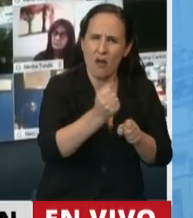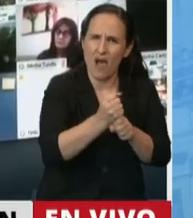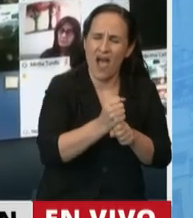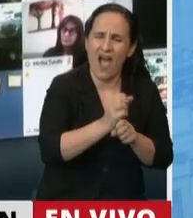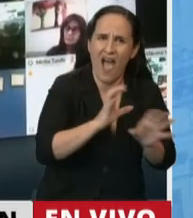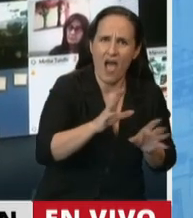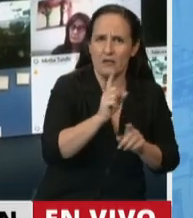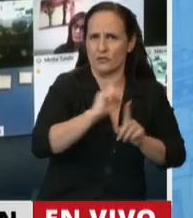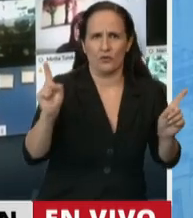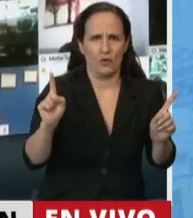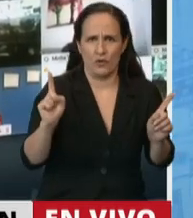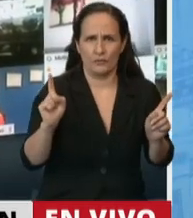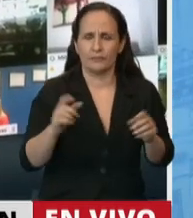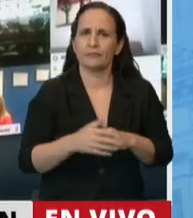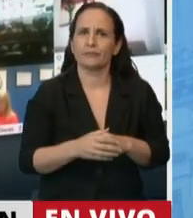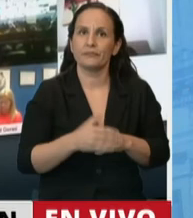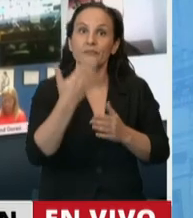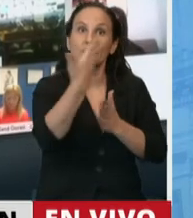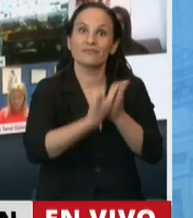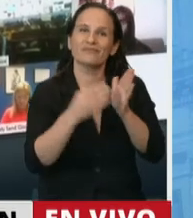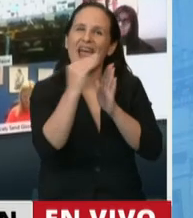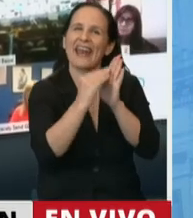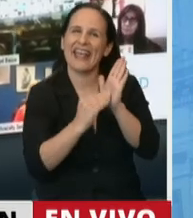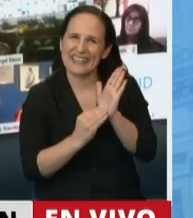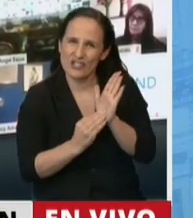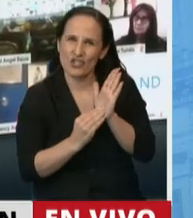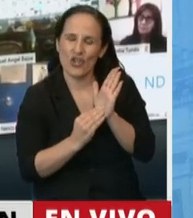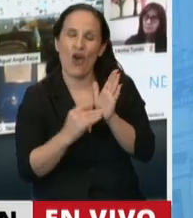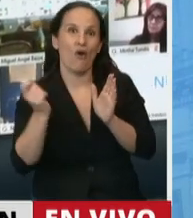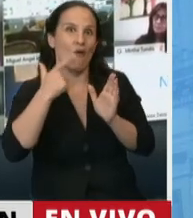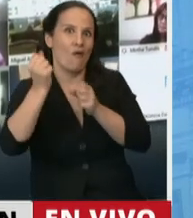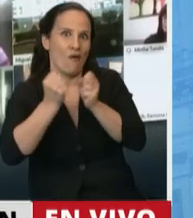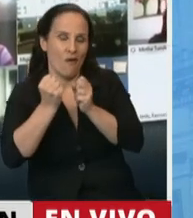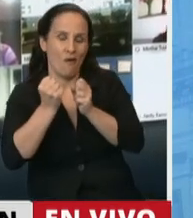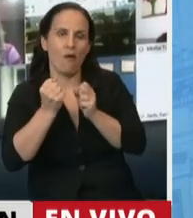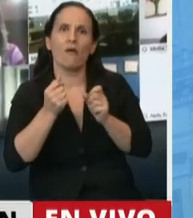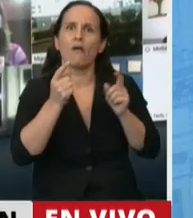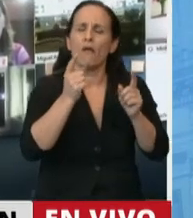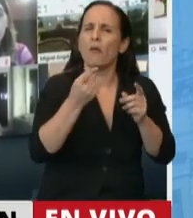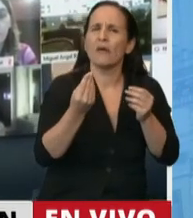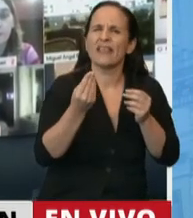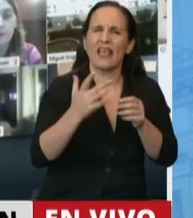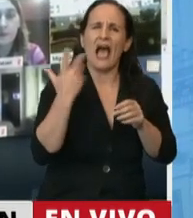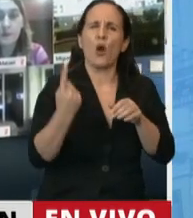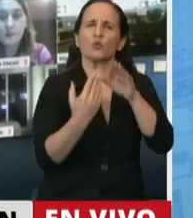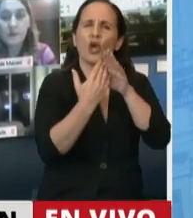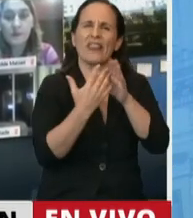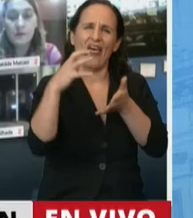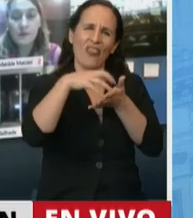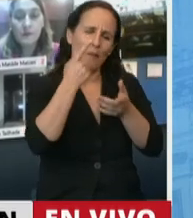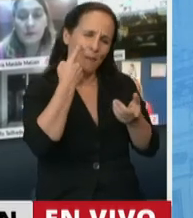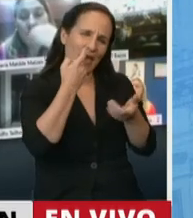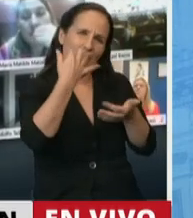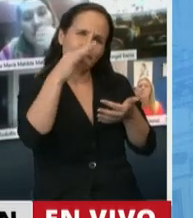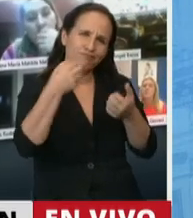El punto relacionado al registro tanto del empleador como de la autoridad de aplicación a los efectos de que puedan facilitarse los